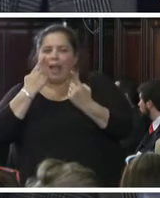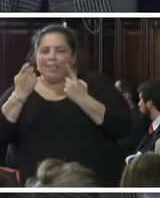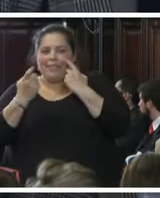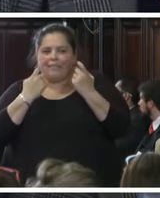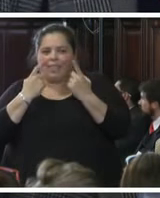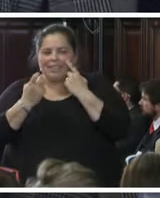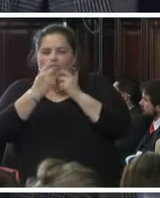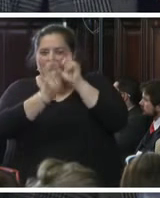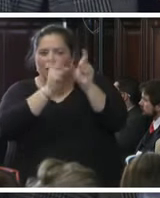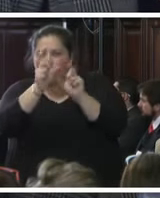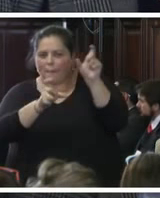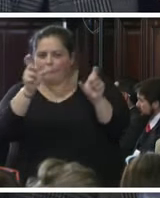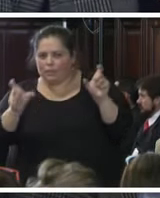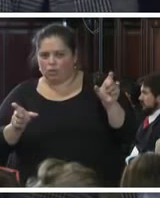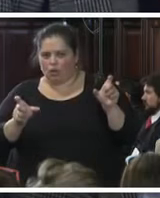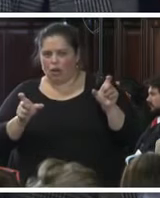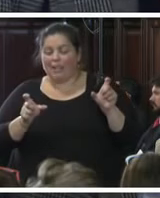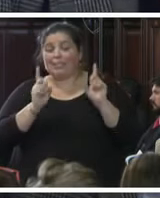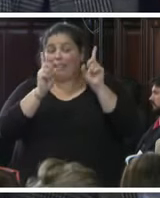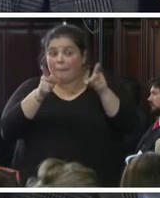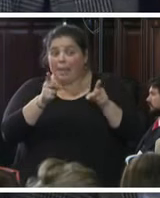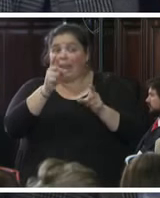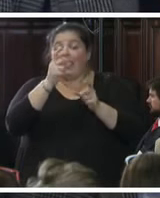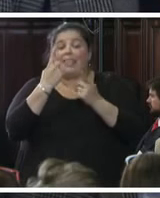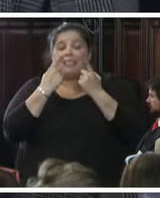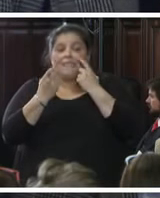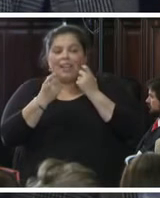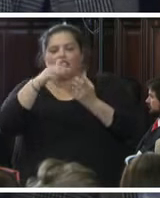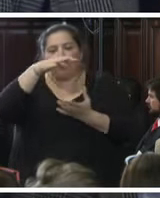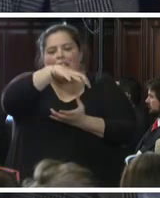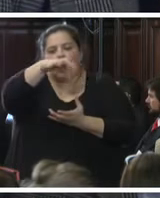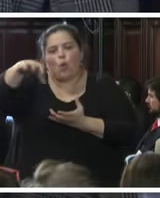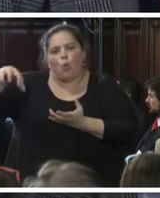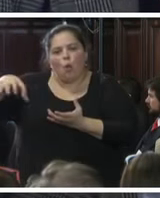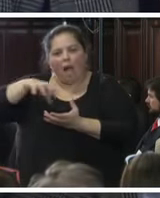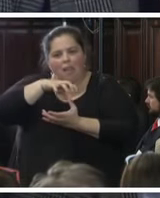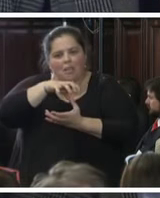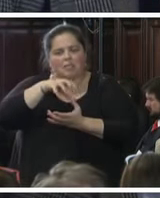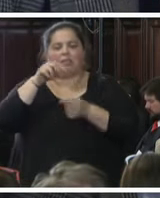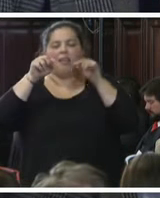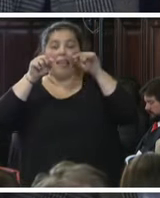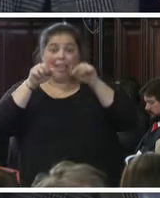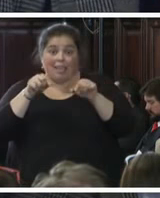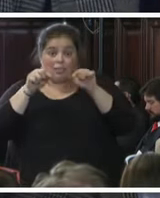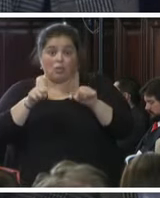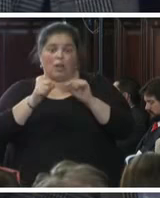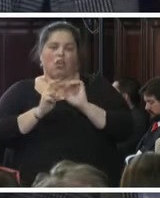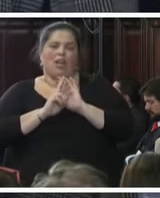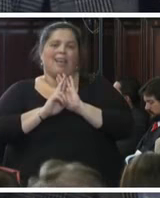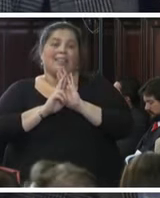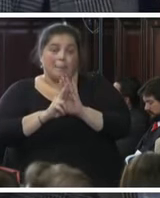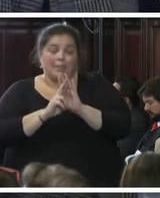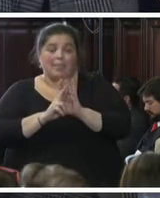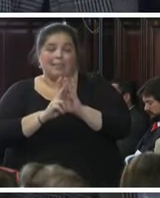identificación de lugares porque eso es lo que lo que lo que representa la